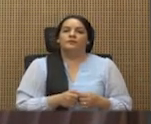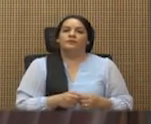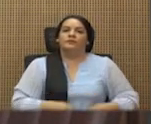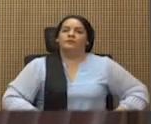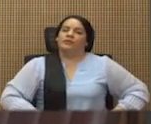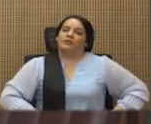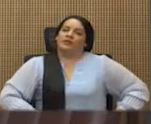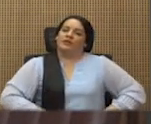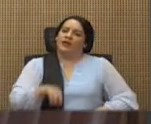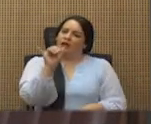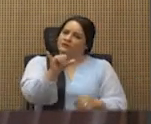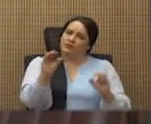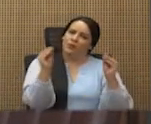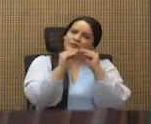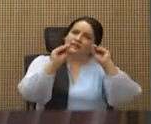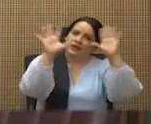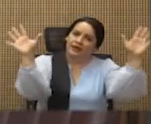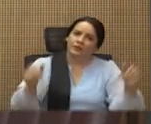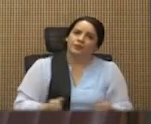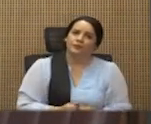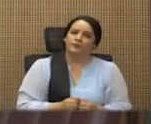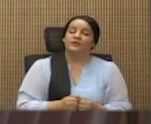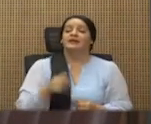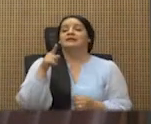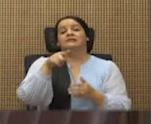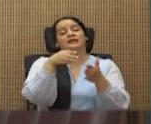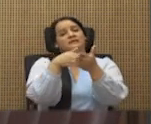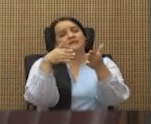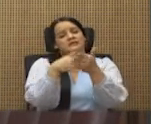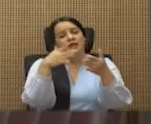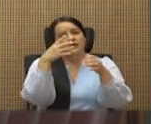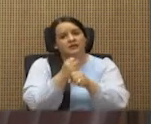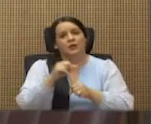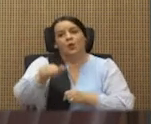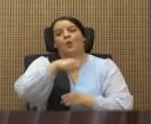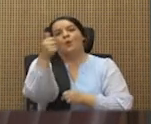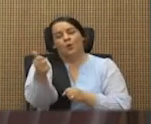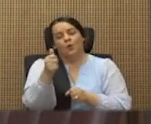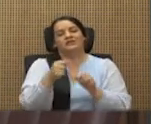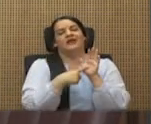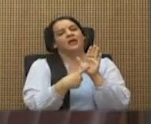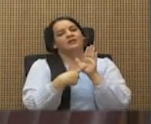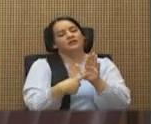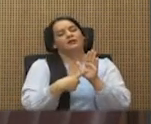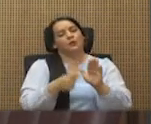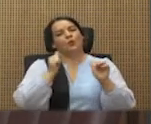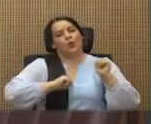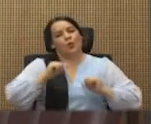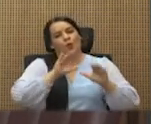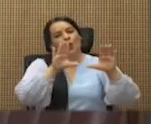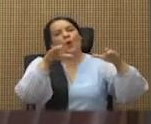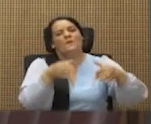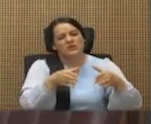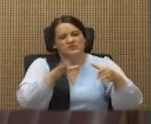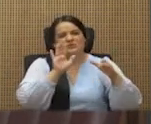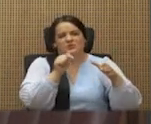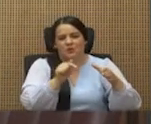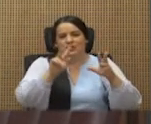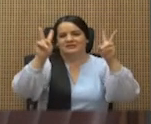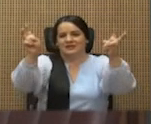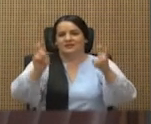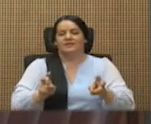Así o más claro, si insisten en crear otra circomisión con ese tema, estoy segura que se